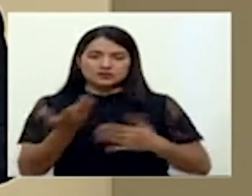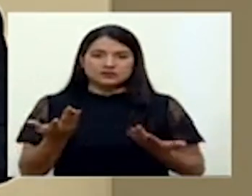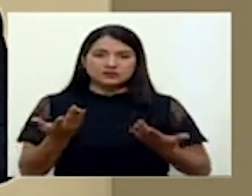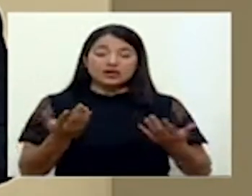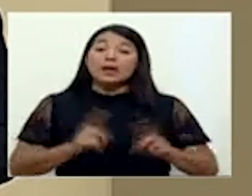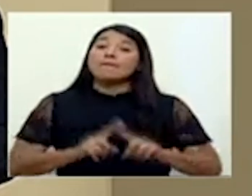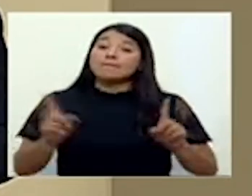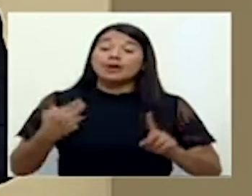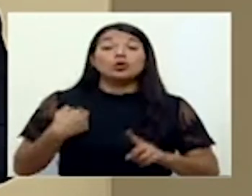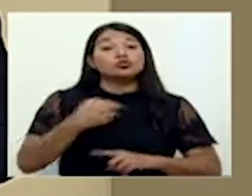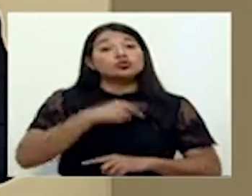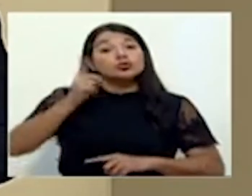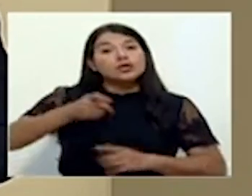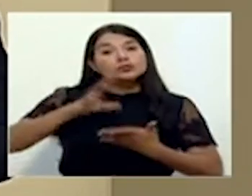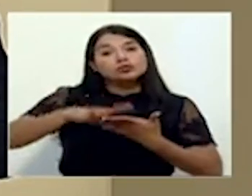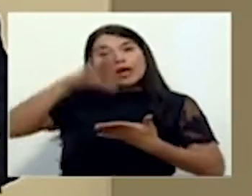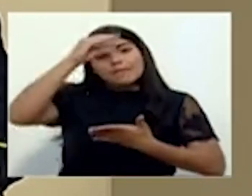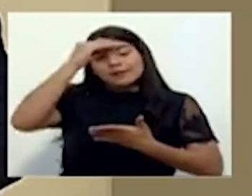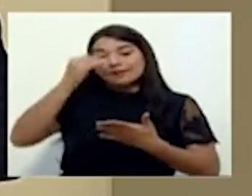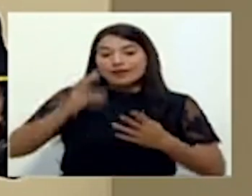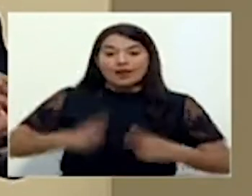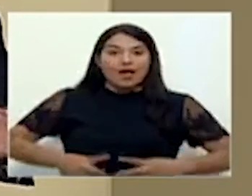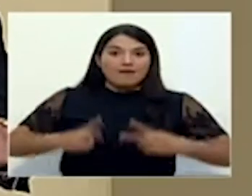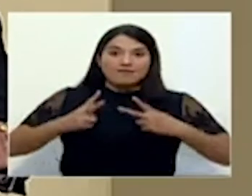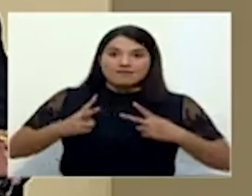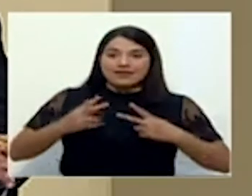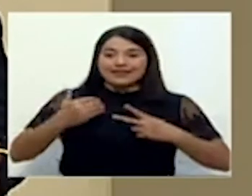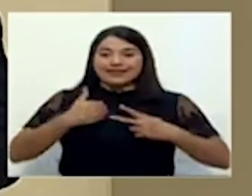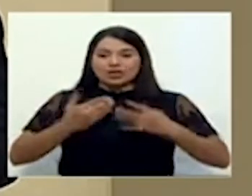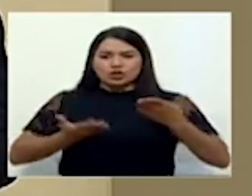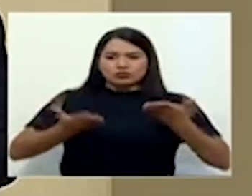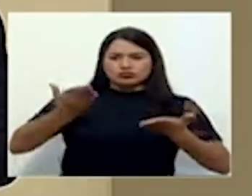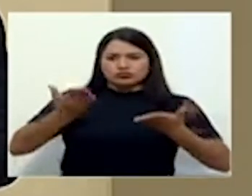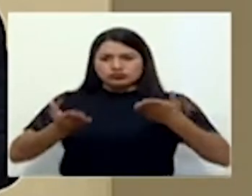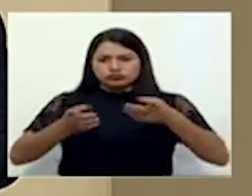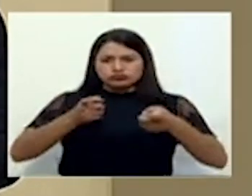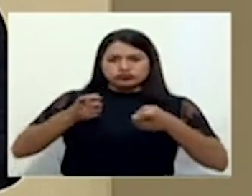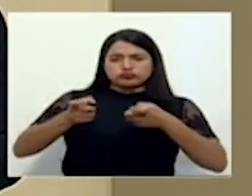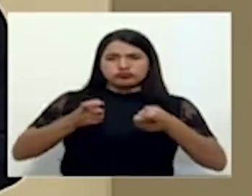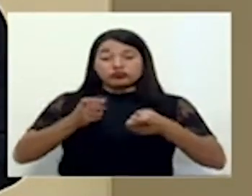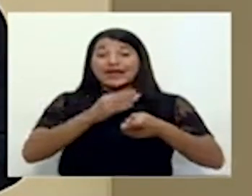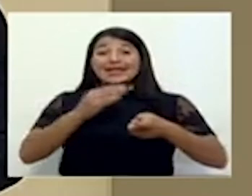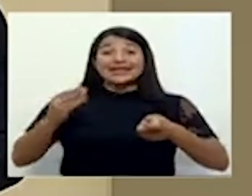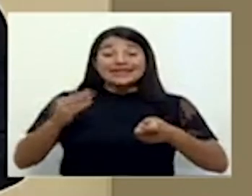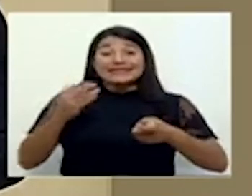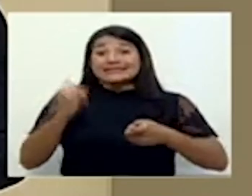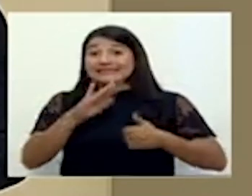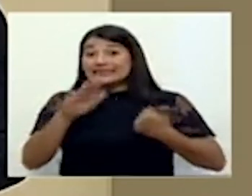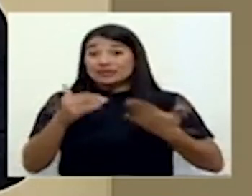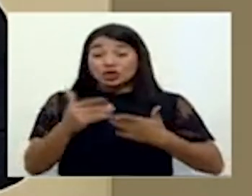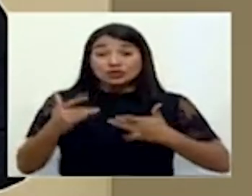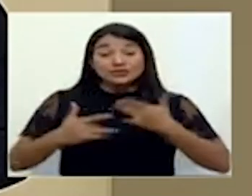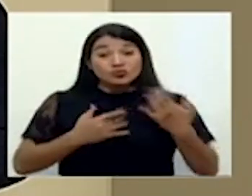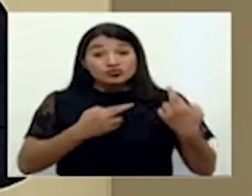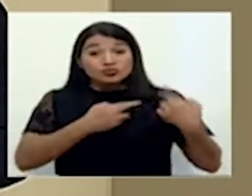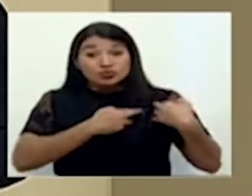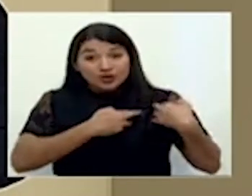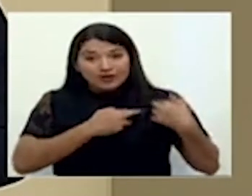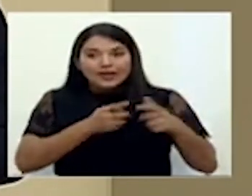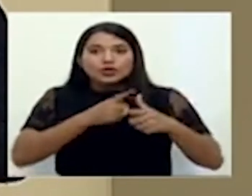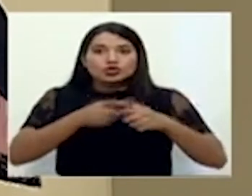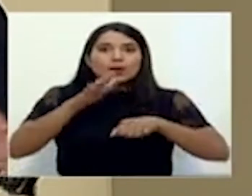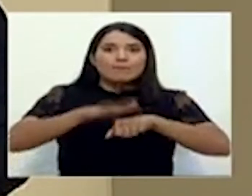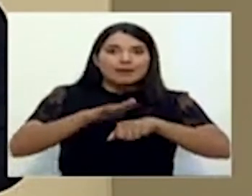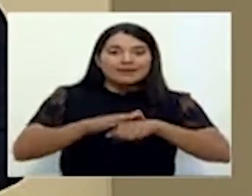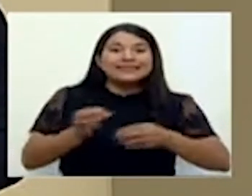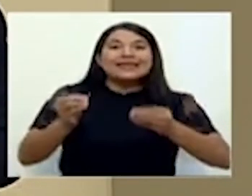es que tenemos que aprender a vivir en medio de esta pandemia en ese equilibrio y que la responsabilidad de todos permite que haya más apertura económica. Si